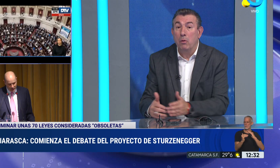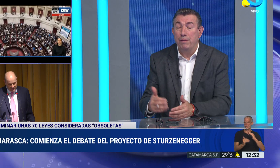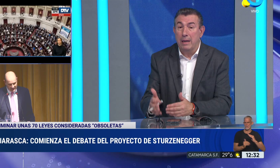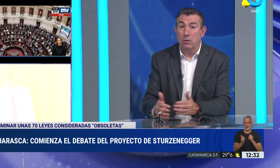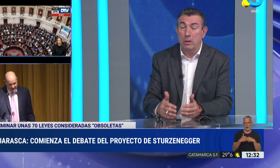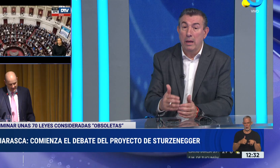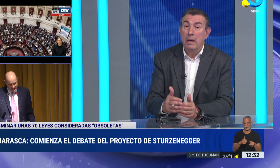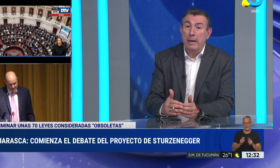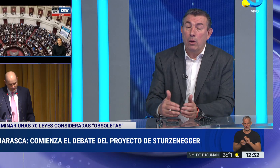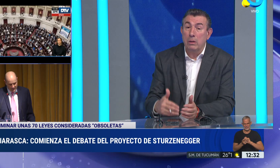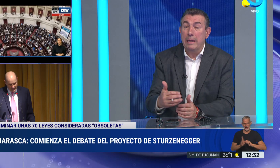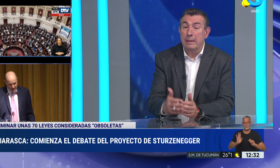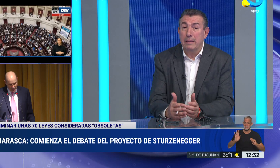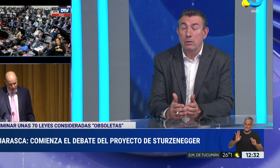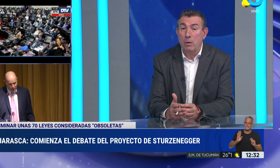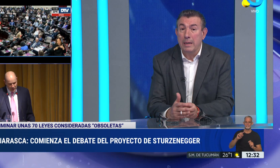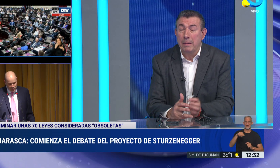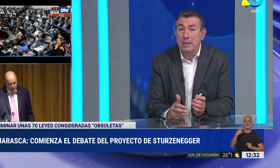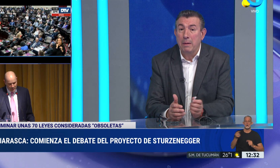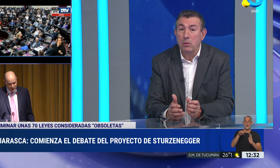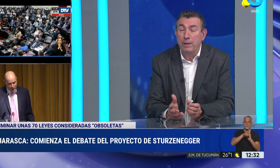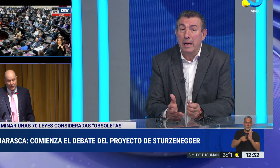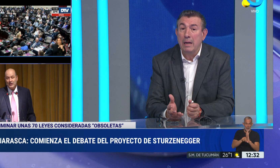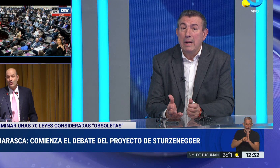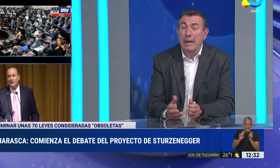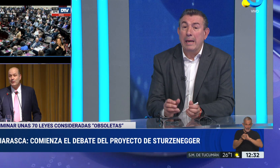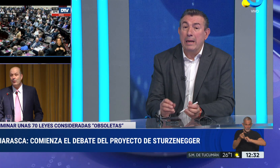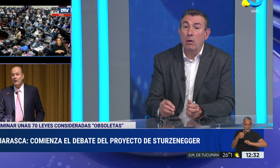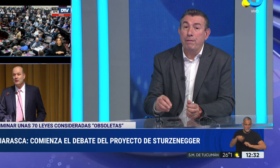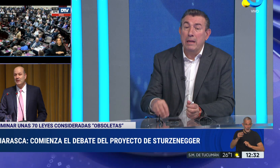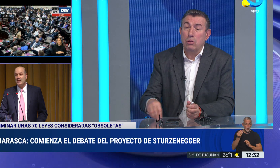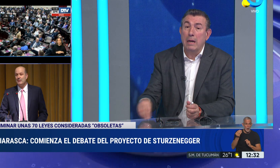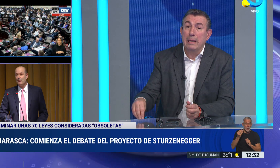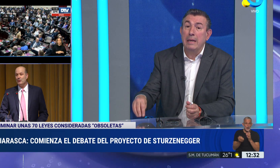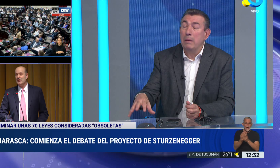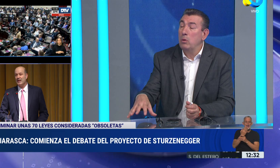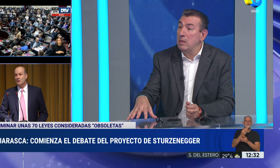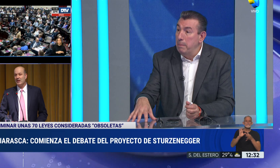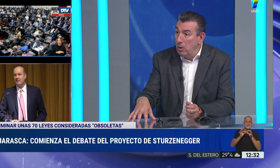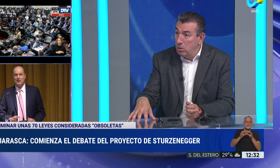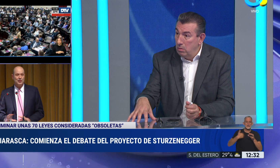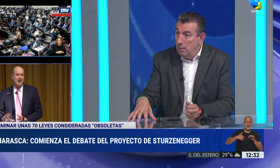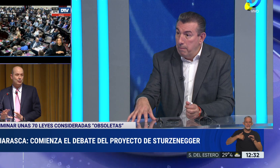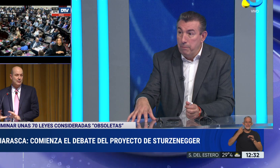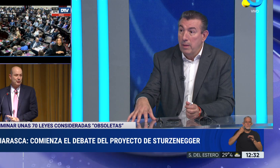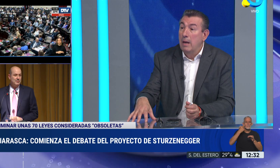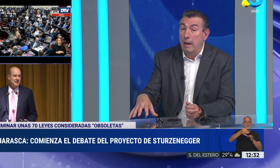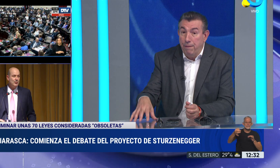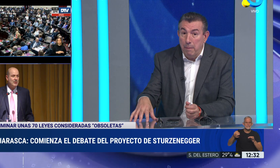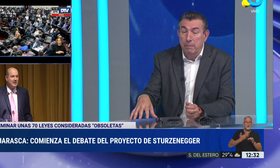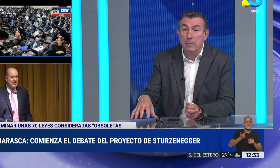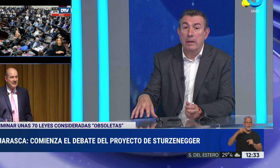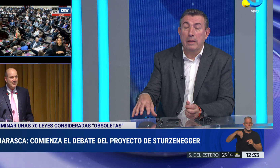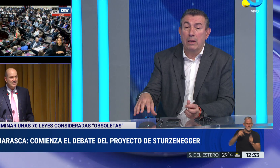termina modificándose. Otra de las normas que también se va a modificar, la que creó la Federación Argentina de Municipios. La FAM.